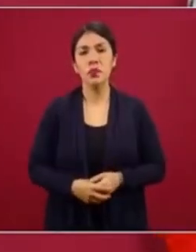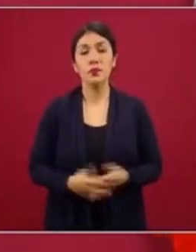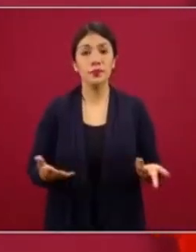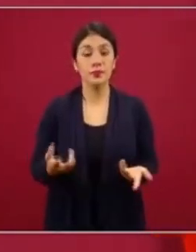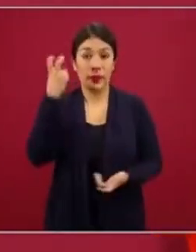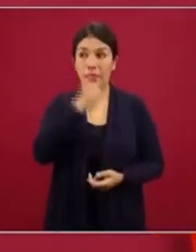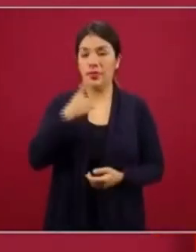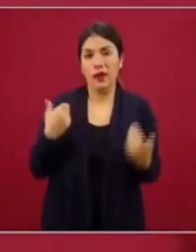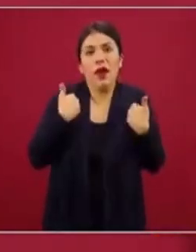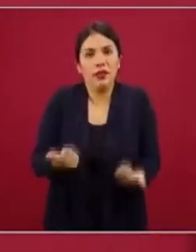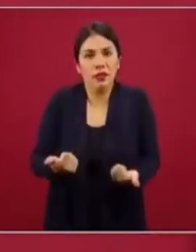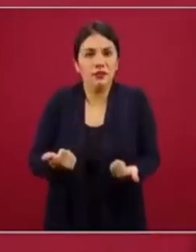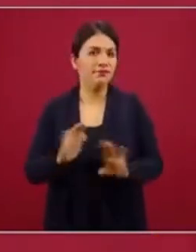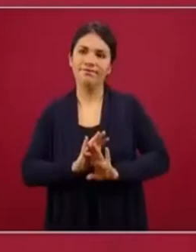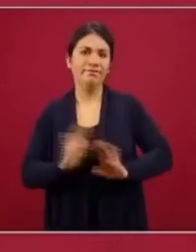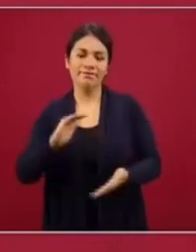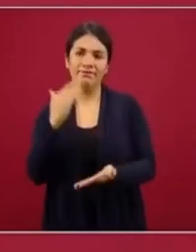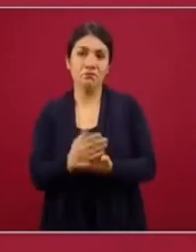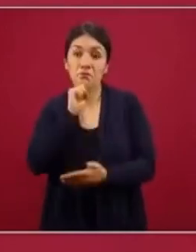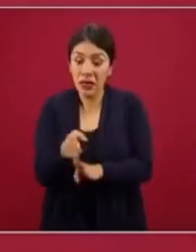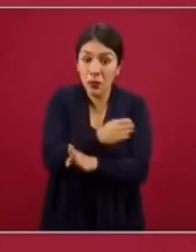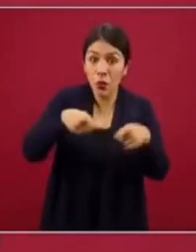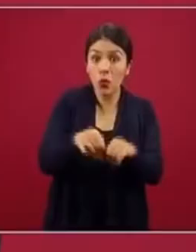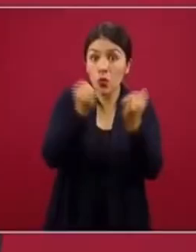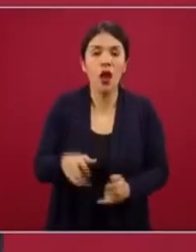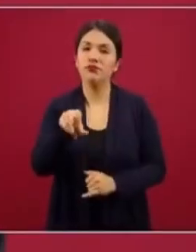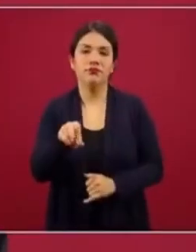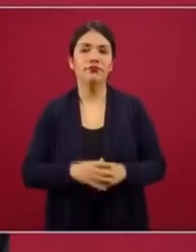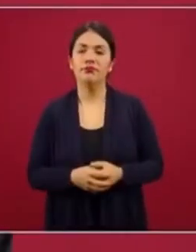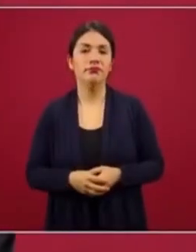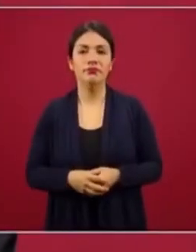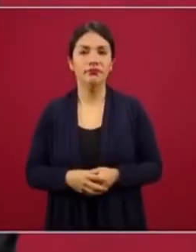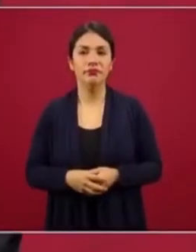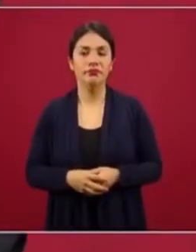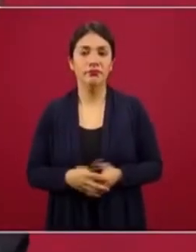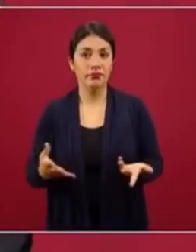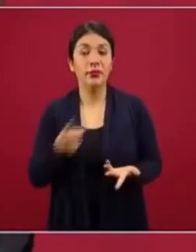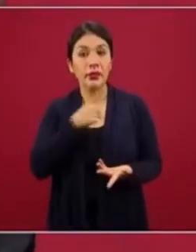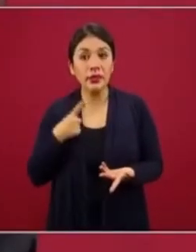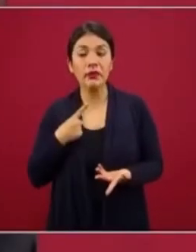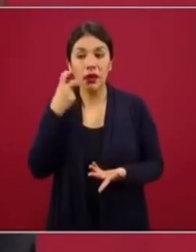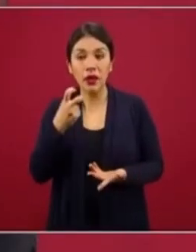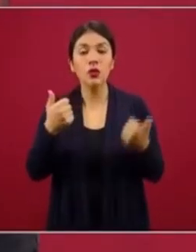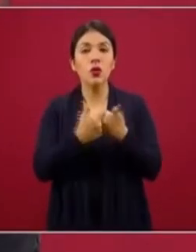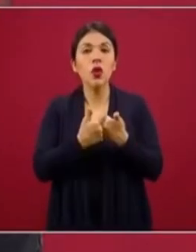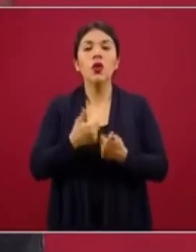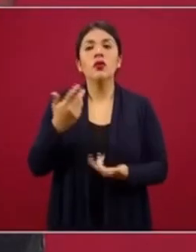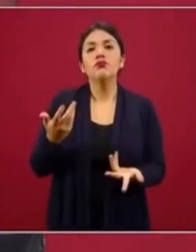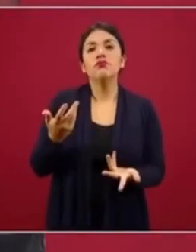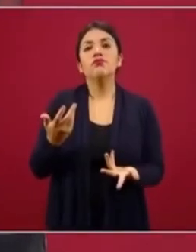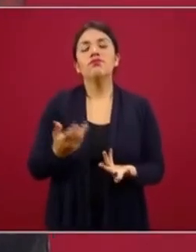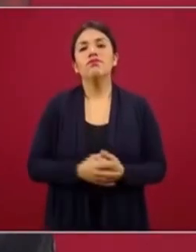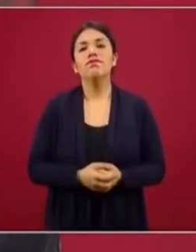Entonces ellos deben de entender que ya no es lo mismo. Pero tiene que ser una iniciativa